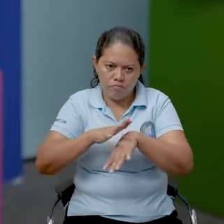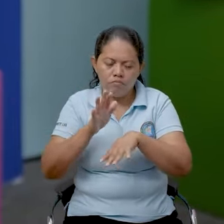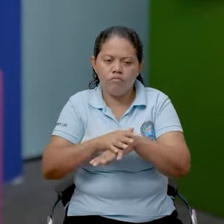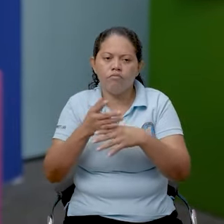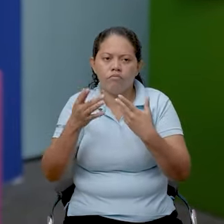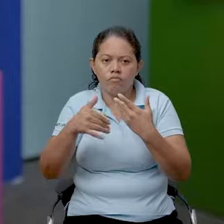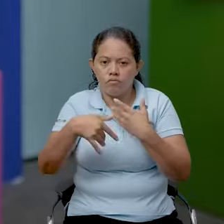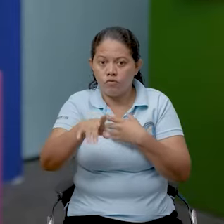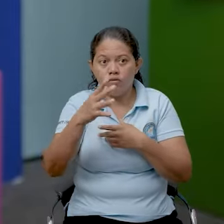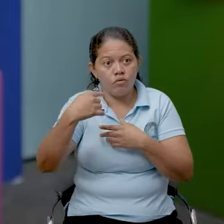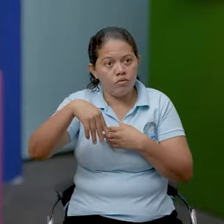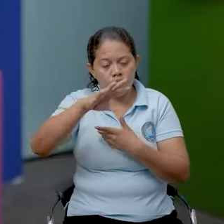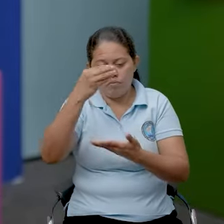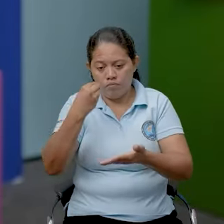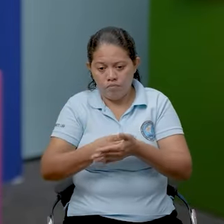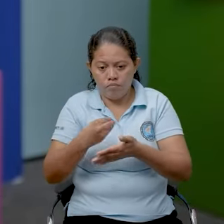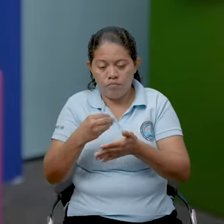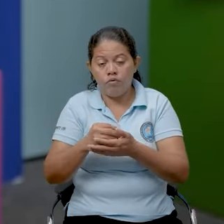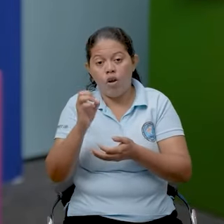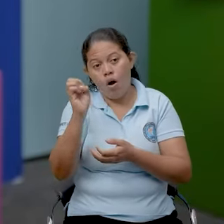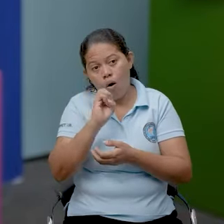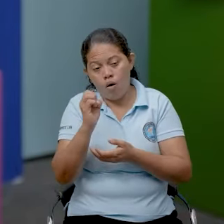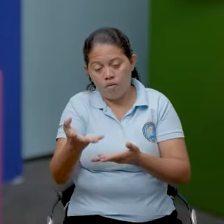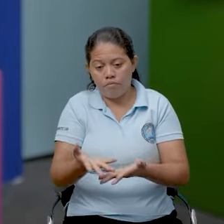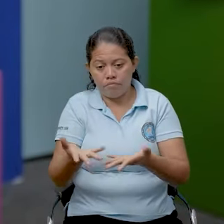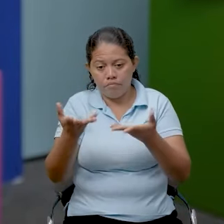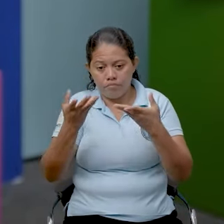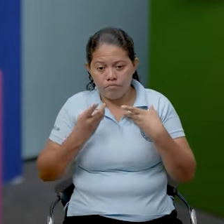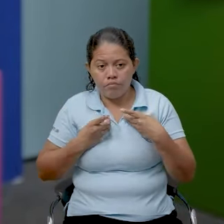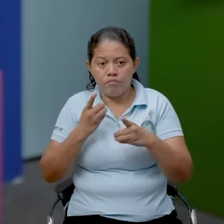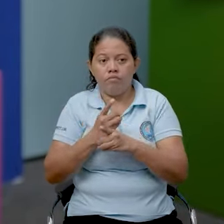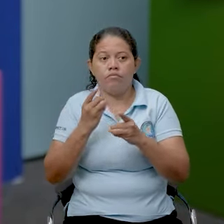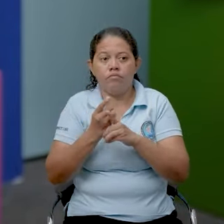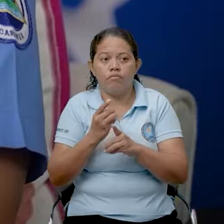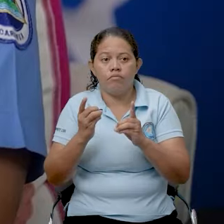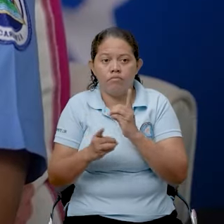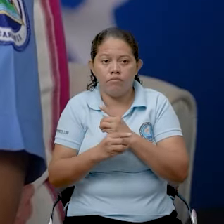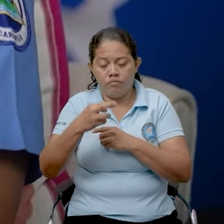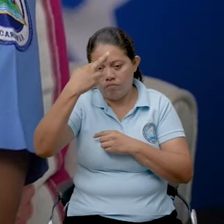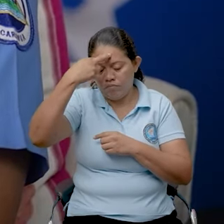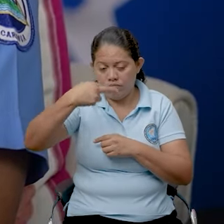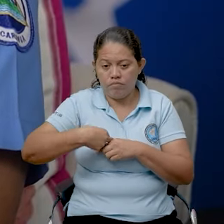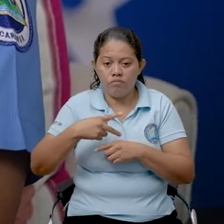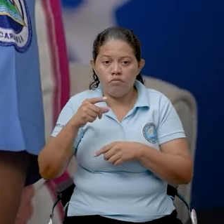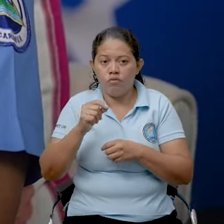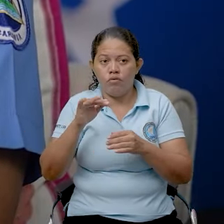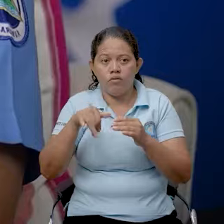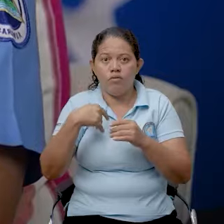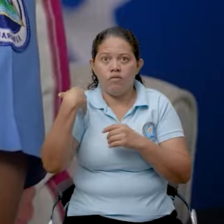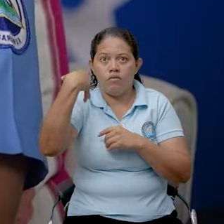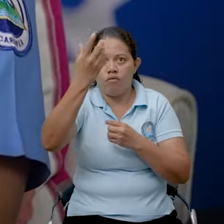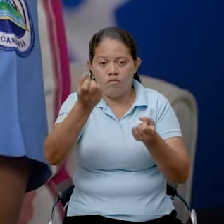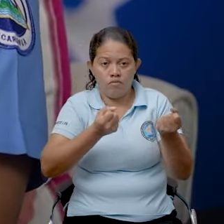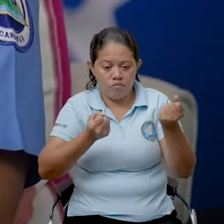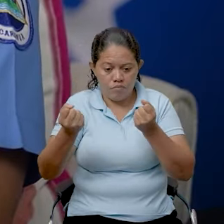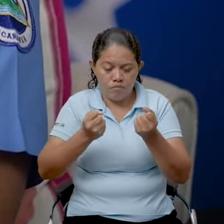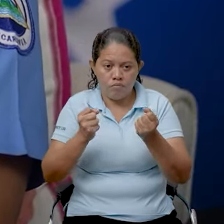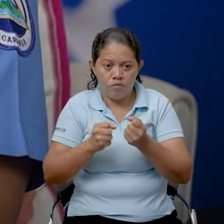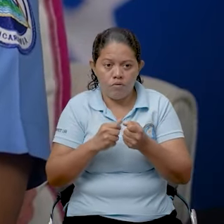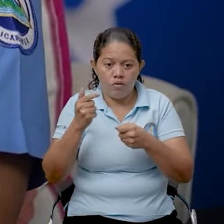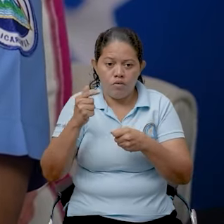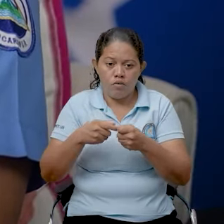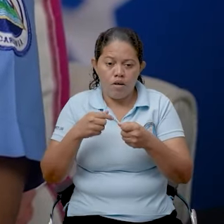de que cuando vayan a comprar o adquirir este producto sean responsables de no dejar sus vehículos, por ejemplo,